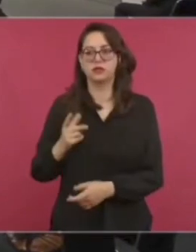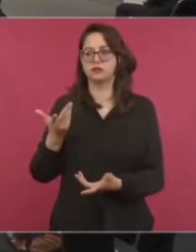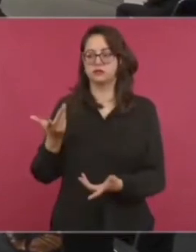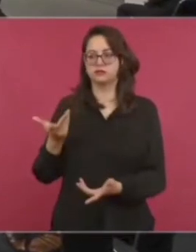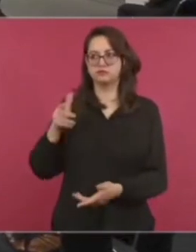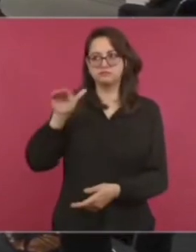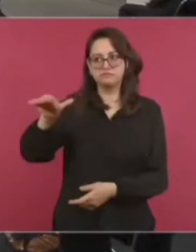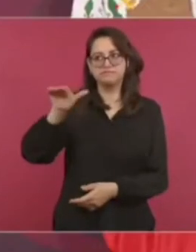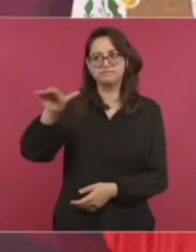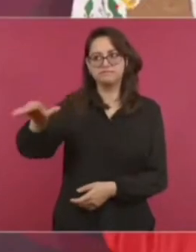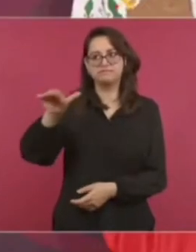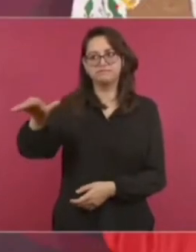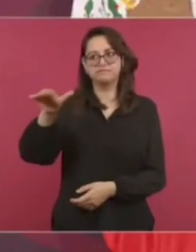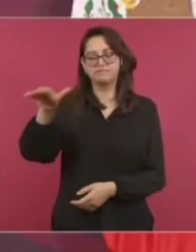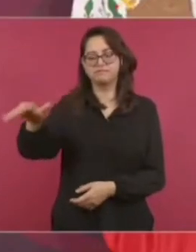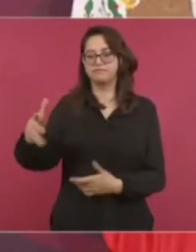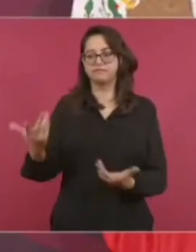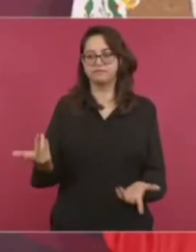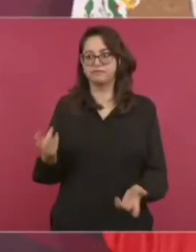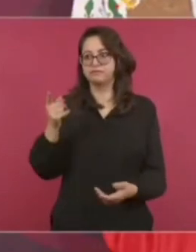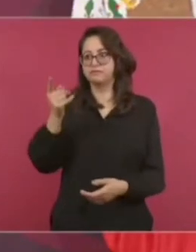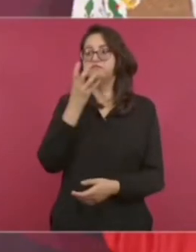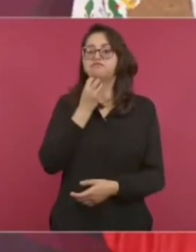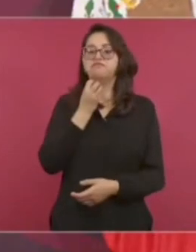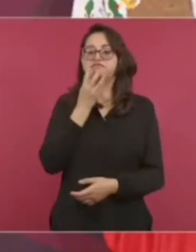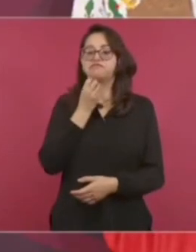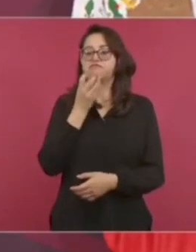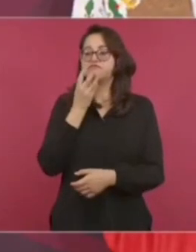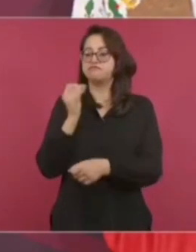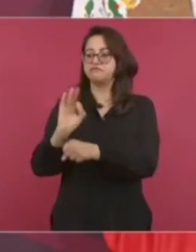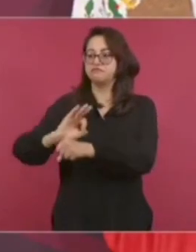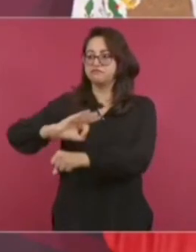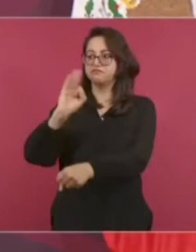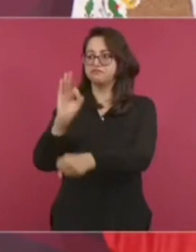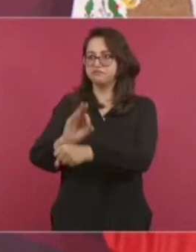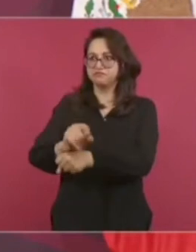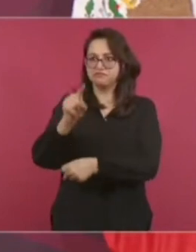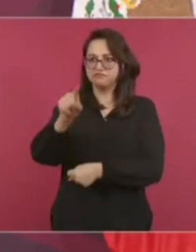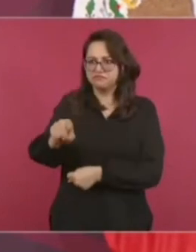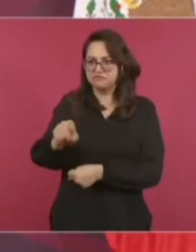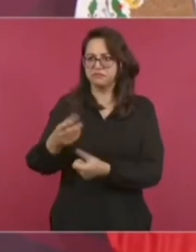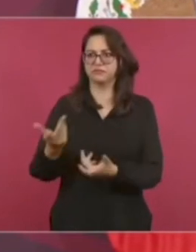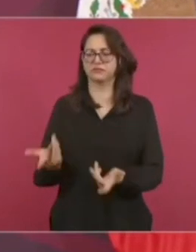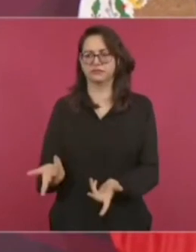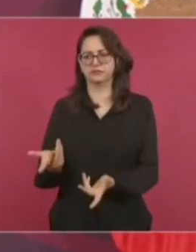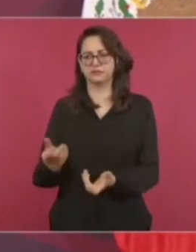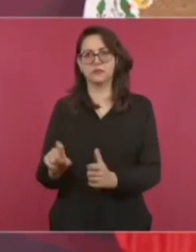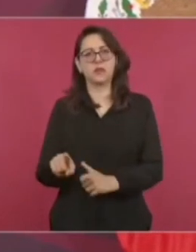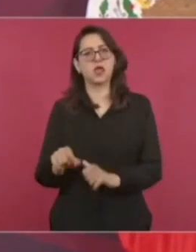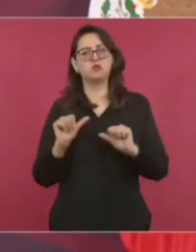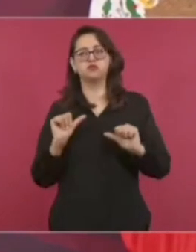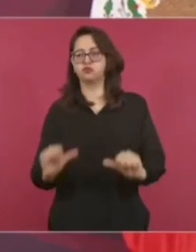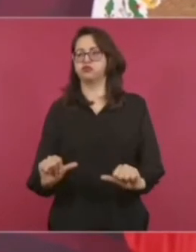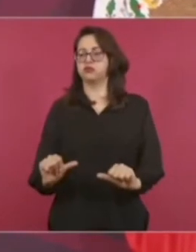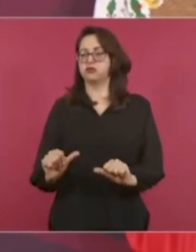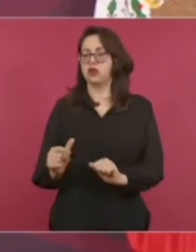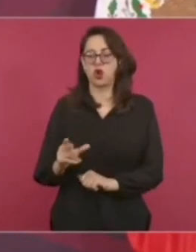de que ellos no pueden, nadie puede ni debe